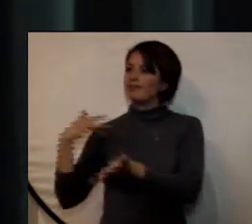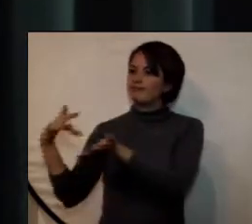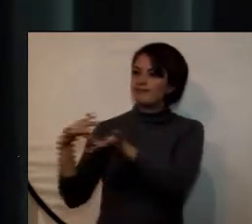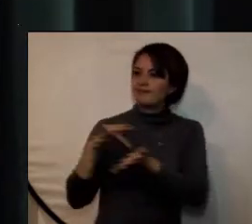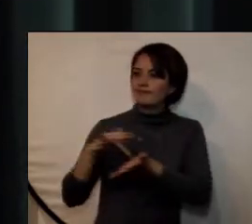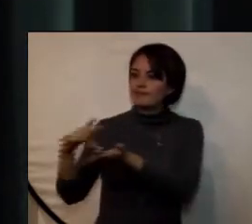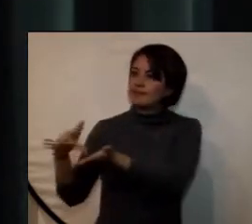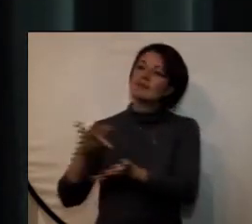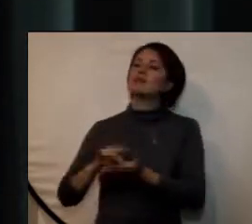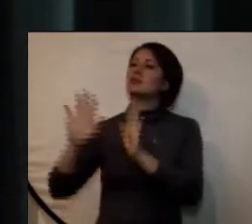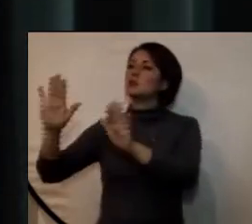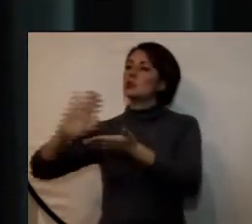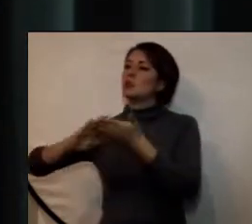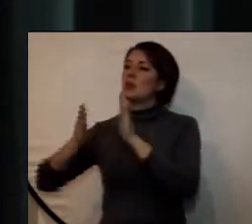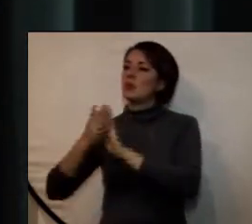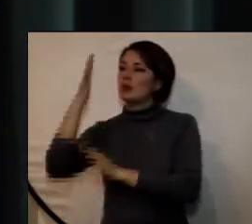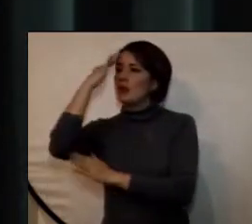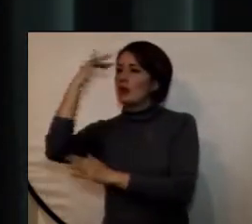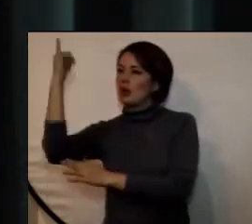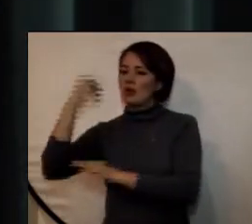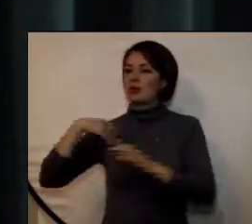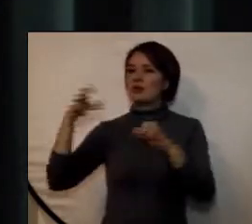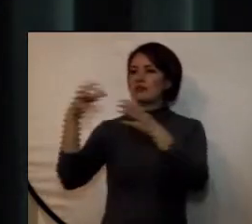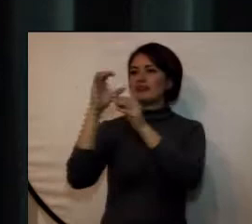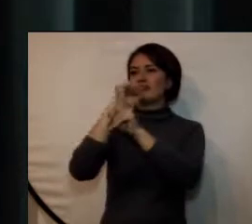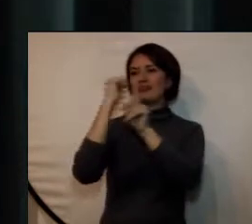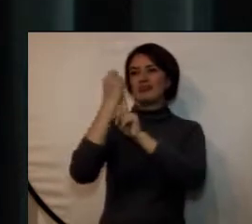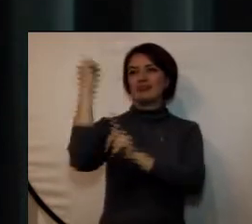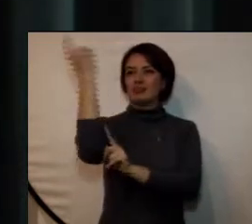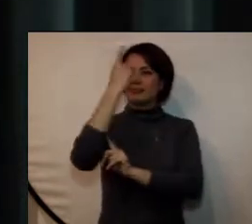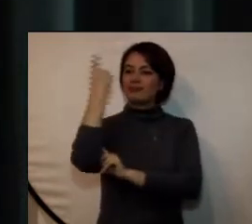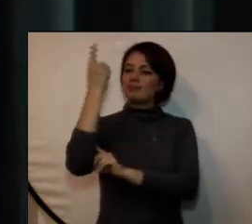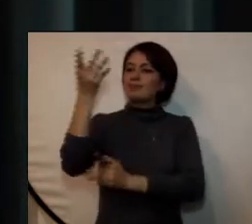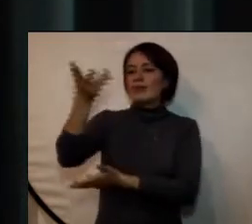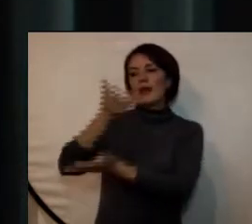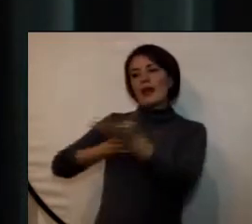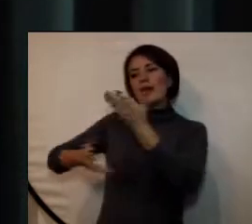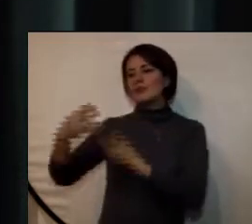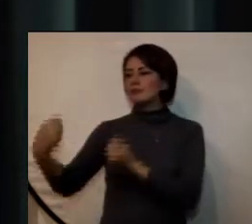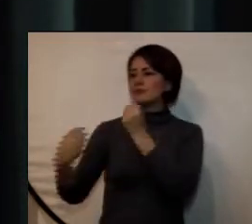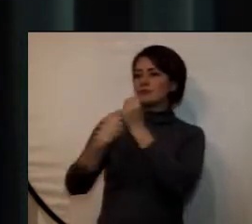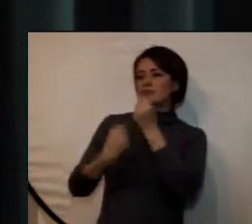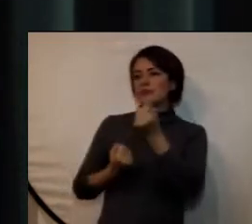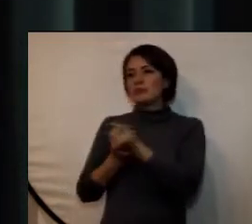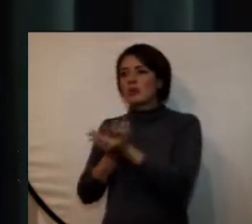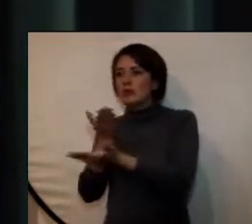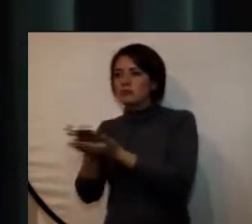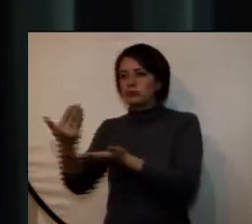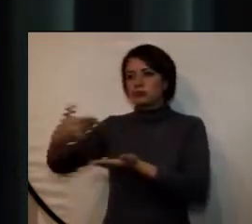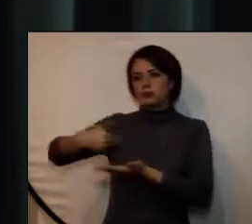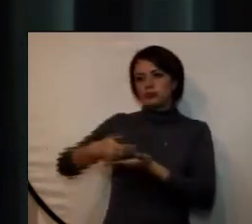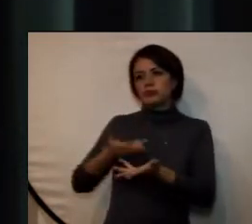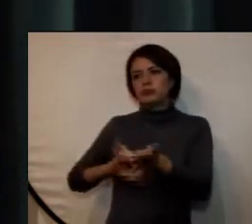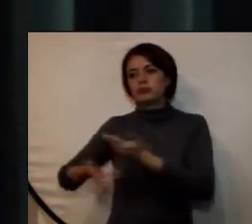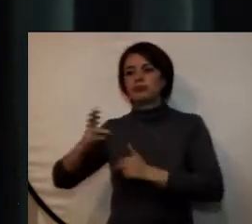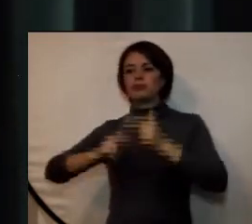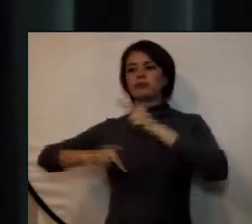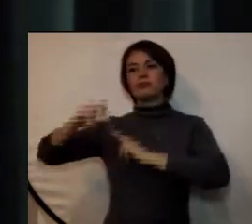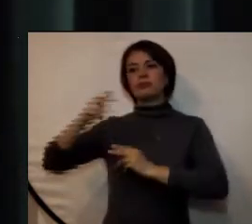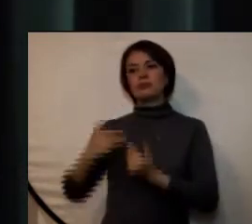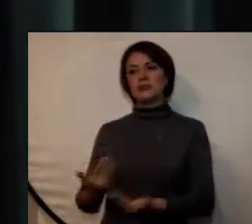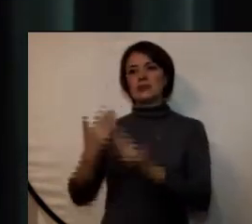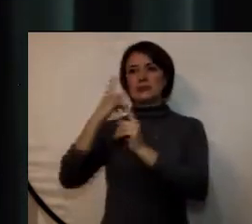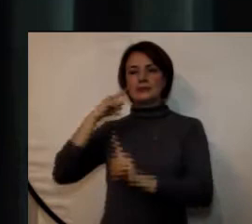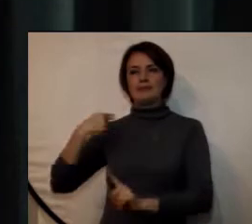tanto de la comunidad académica como de la sociedad en general, los aportes sean mucho más fructíferos, productivos